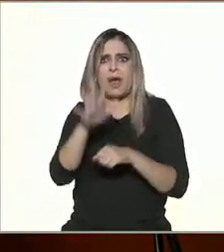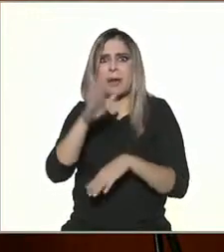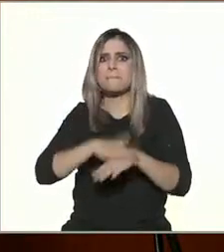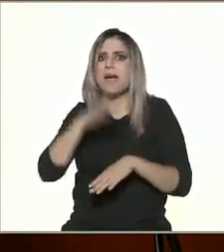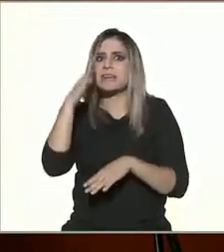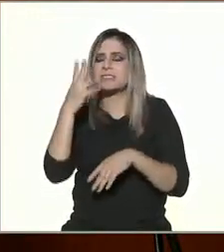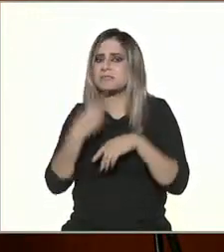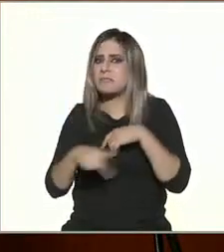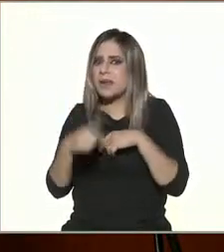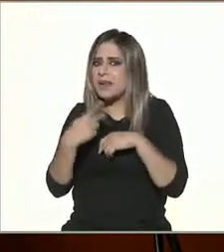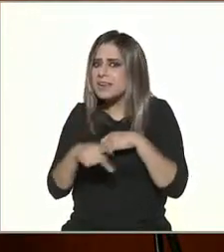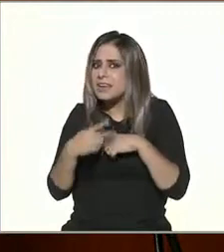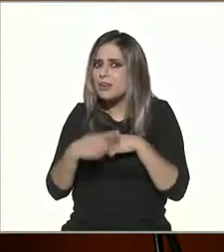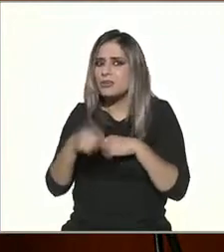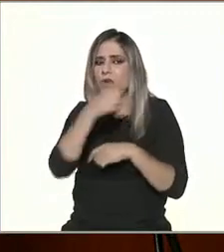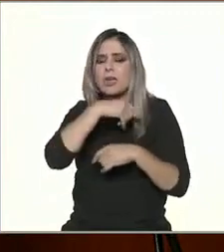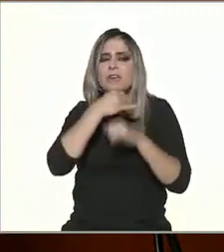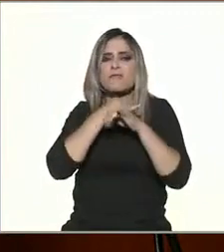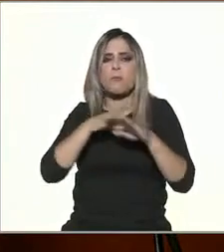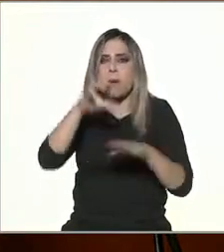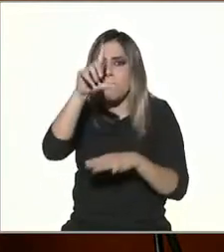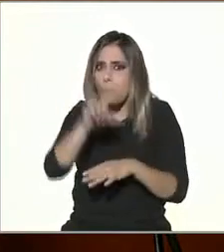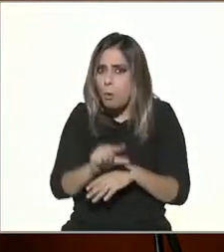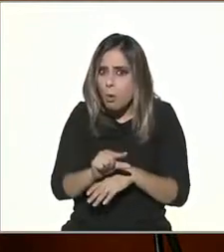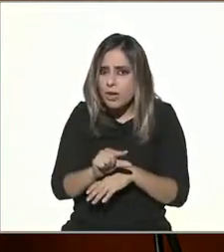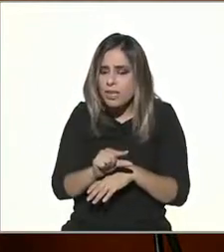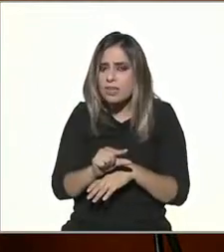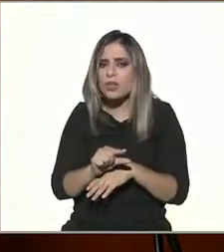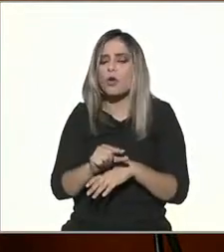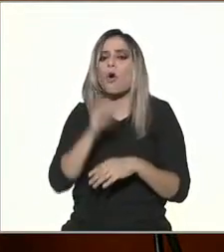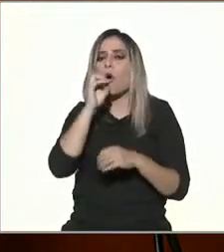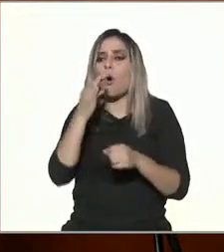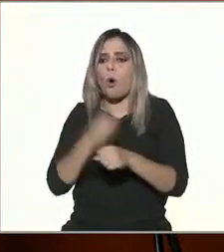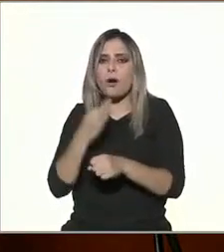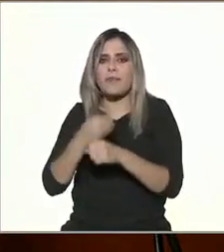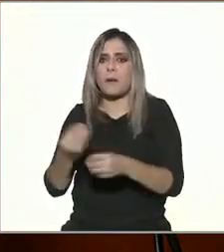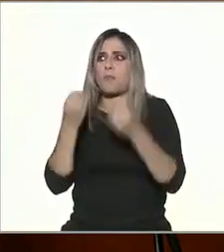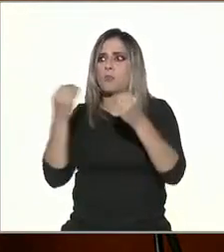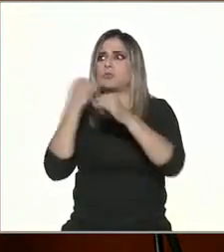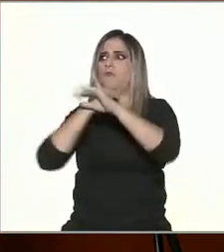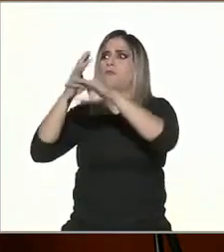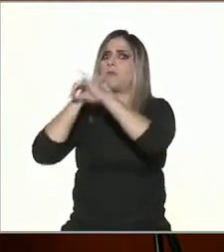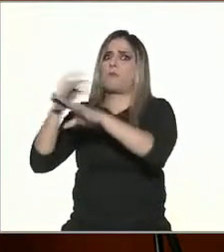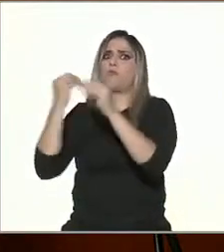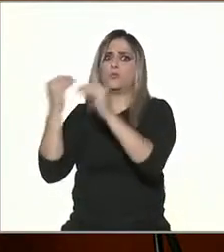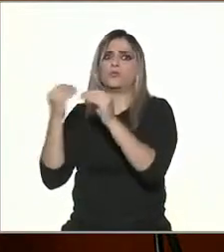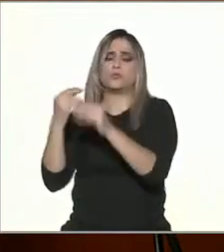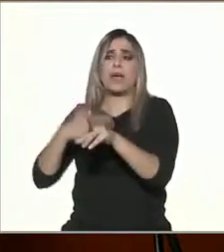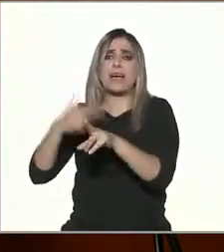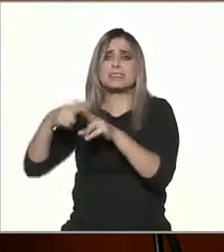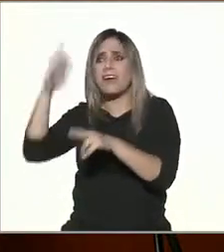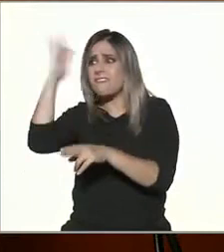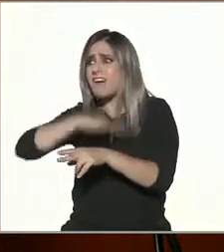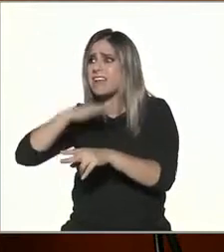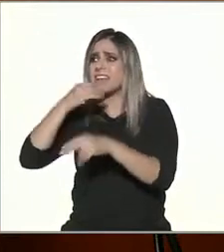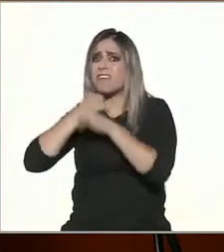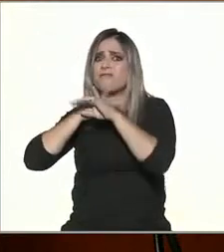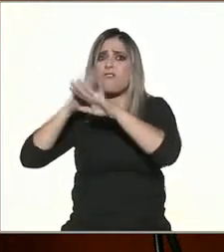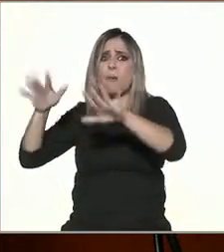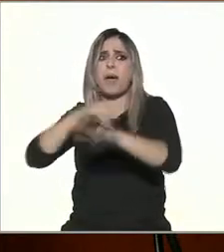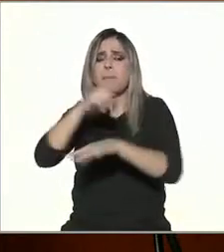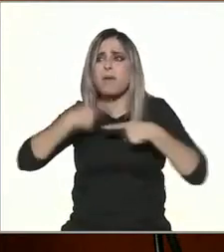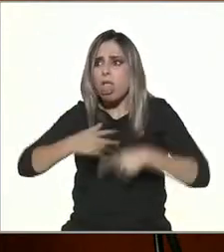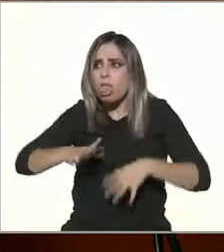o la exigencia de que no teníamos tanta información o ahora que tenemos muchísima información. En ese sentido, pues esa es la